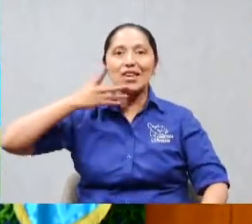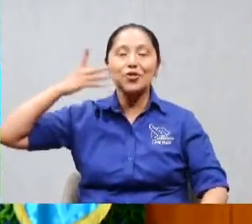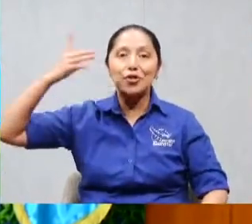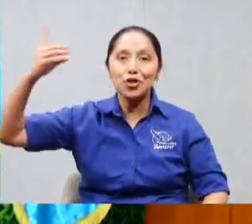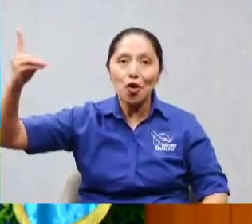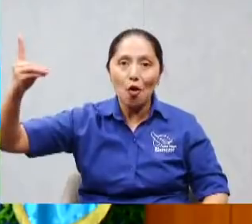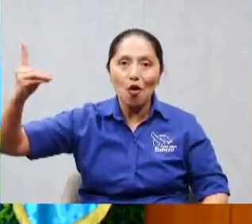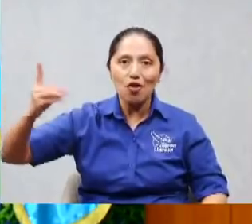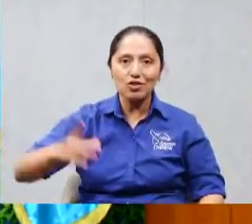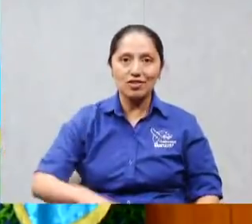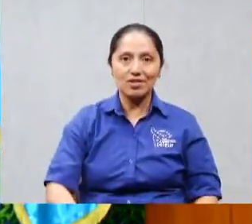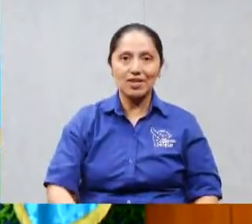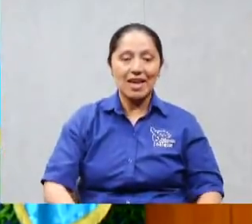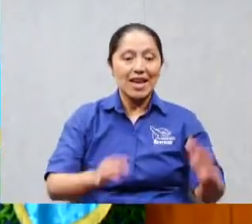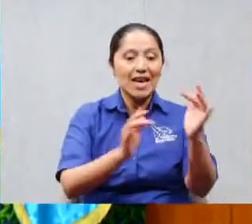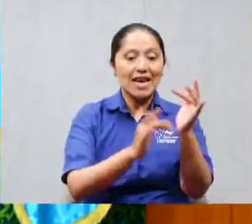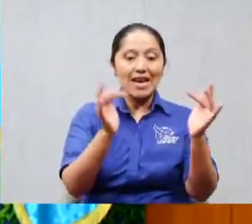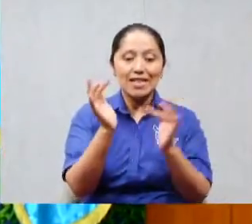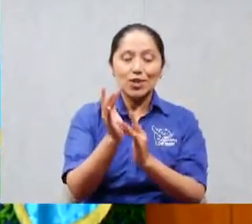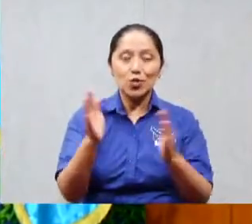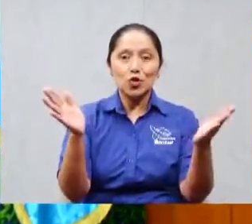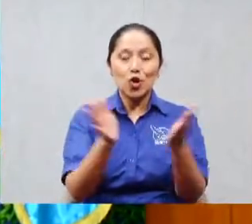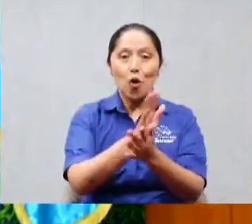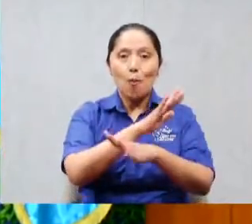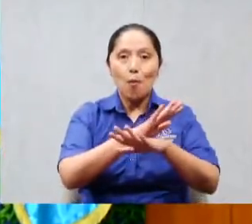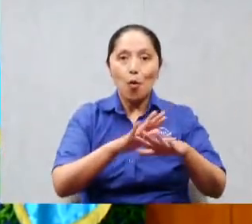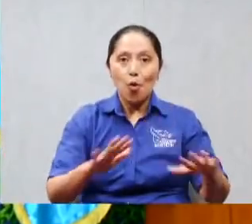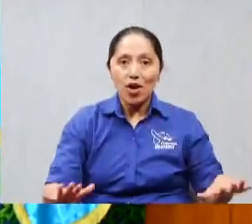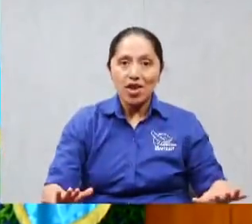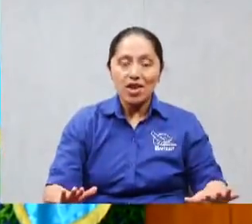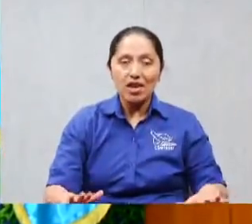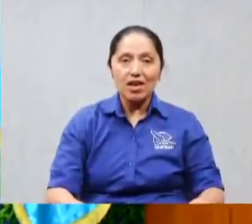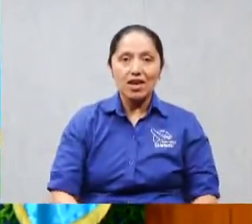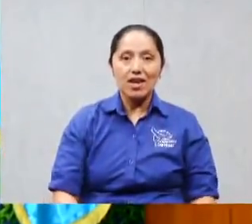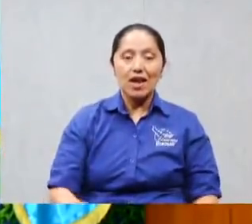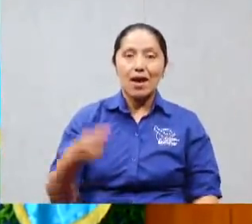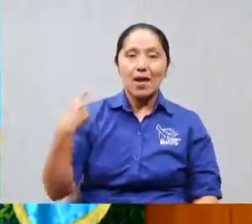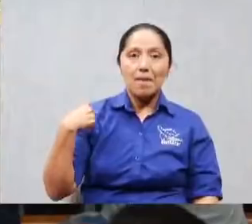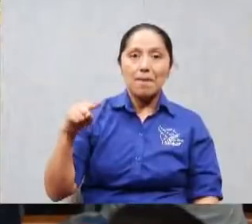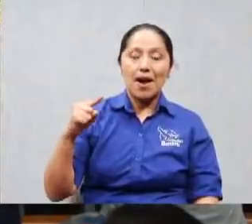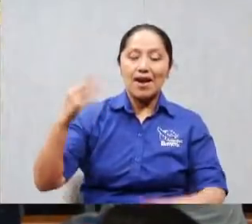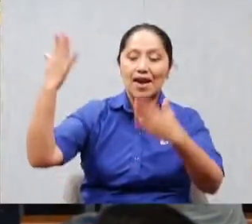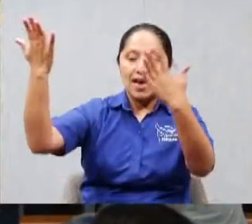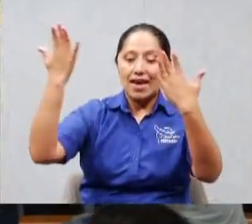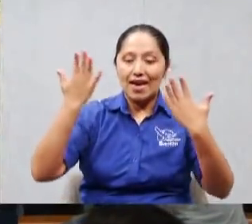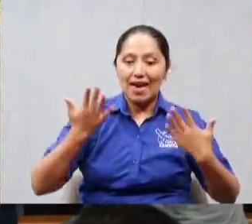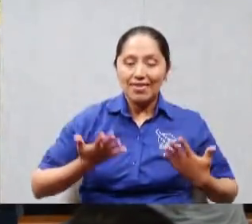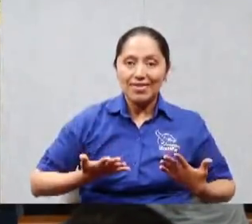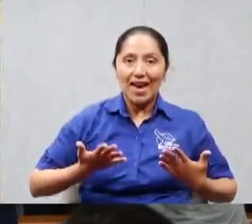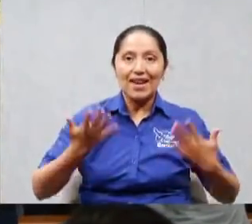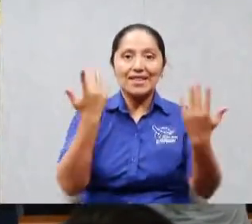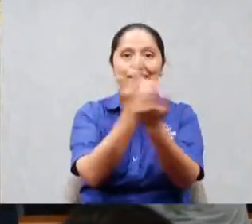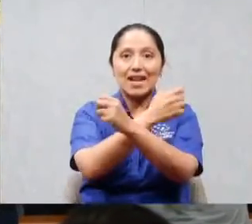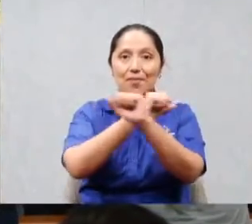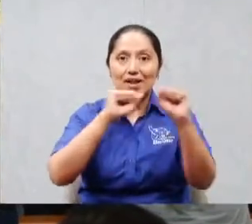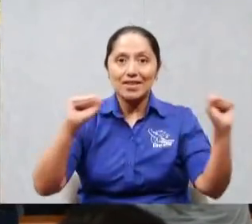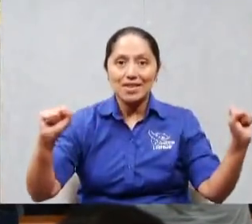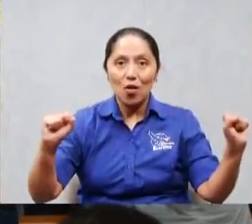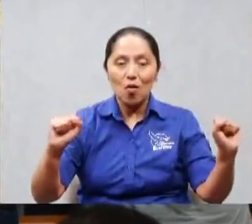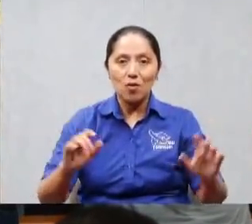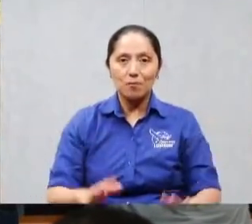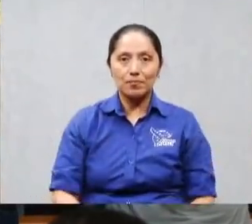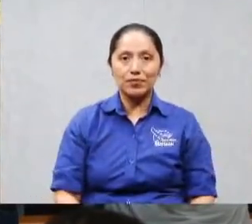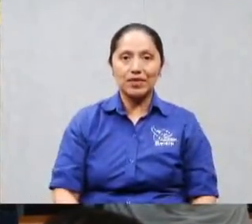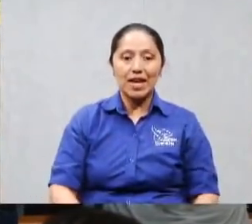otro lo que tenía era si usted quiere hasta un buen sentimiento pues no que no te vaya a pasar nada malo pero y si Dios había